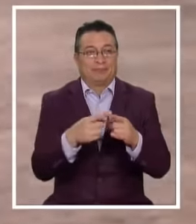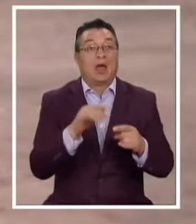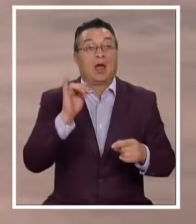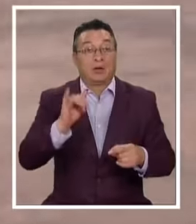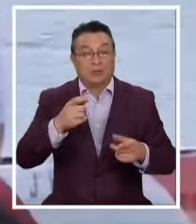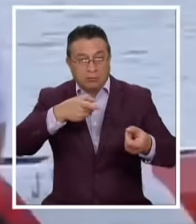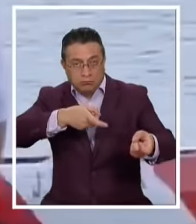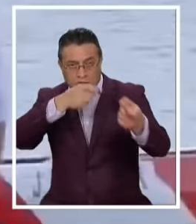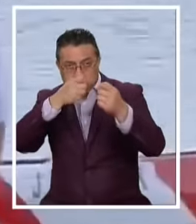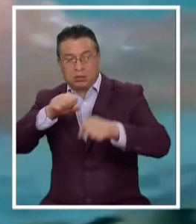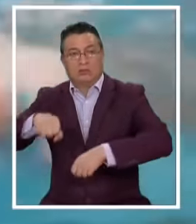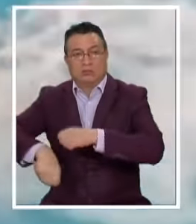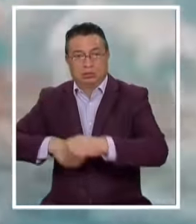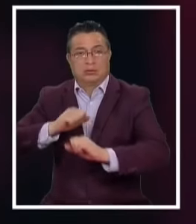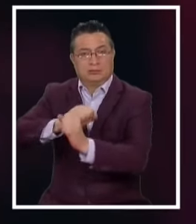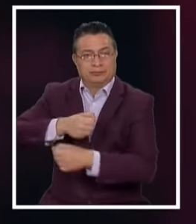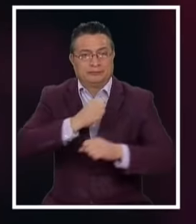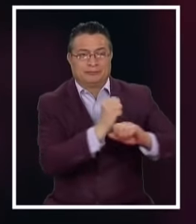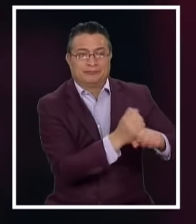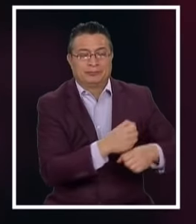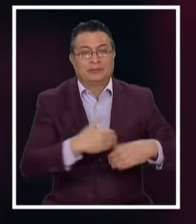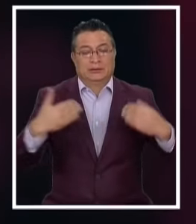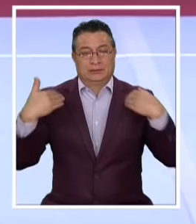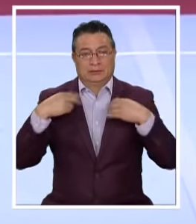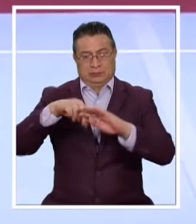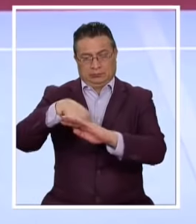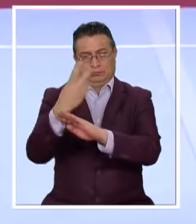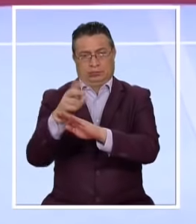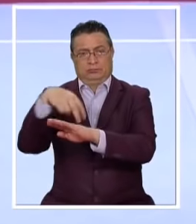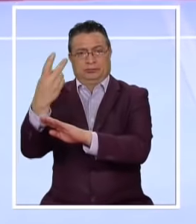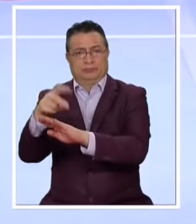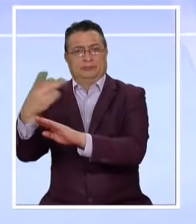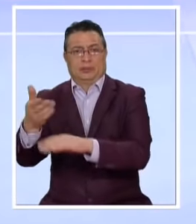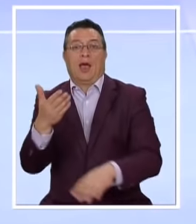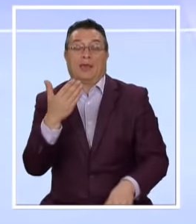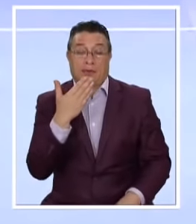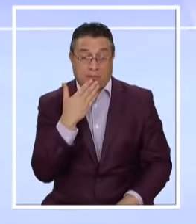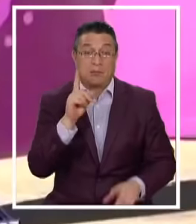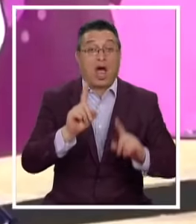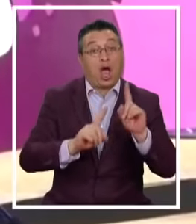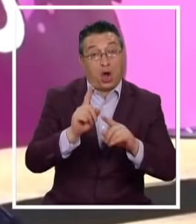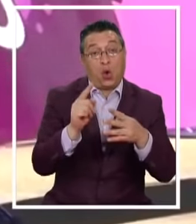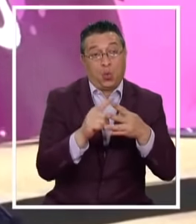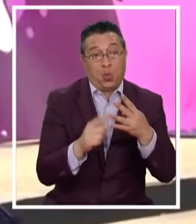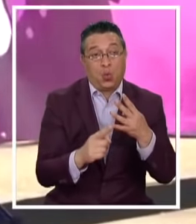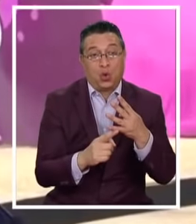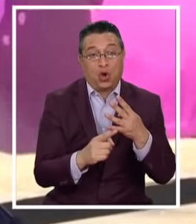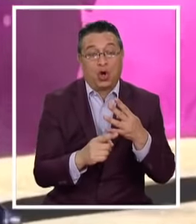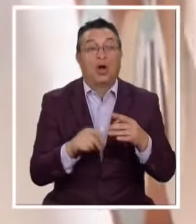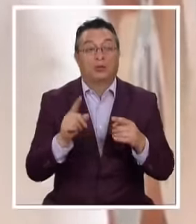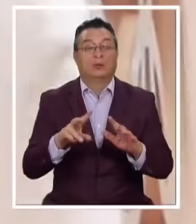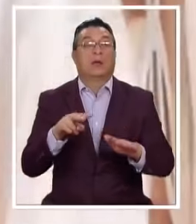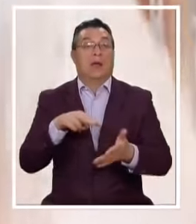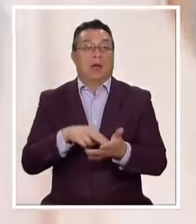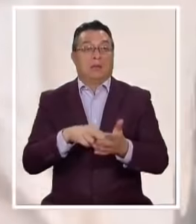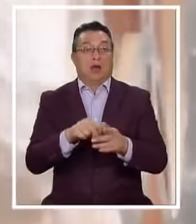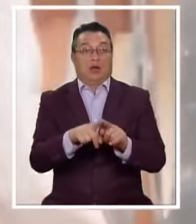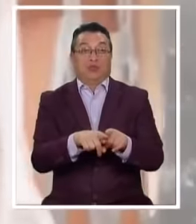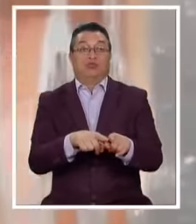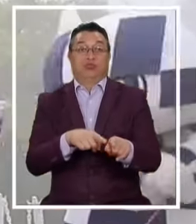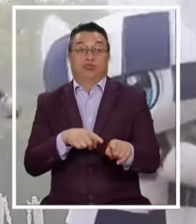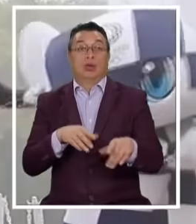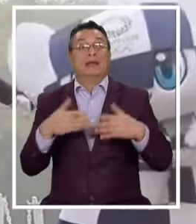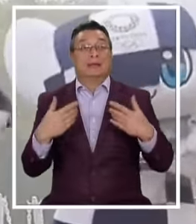al vuelo Ciclismo Canotaje Natación Y gimnasia artística Son solo algunas De ellas Un evento De larga espera Que ya